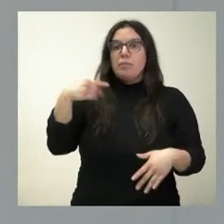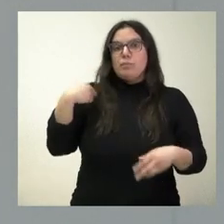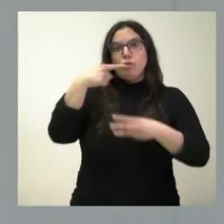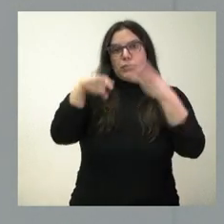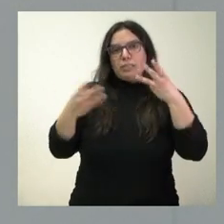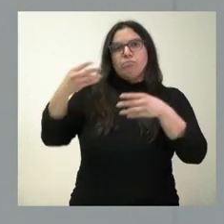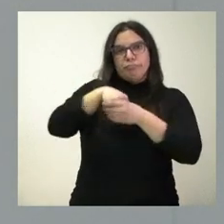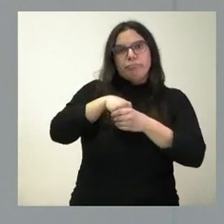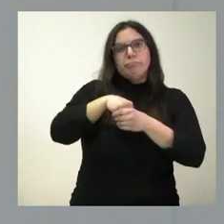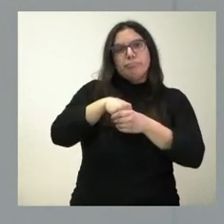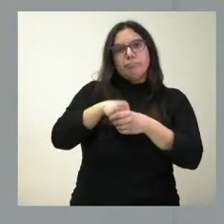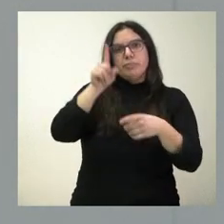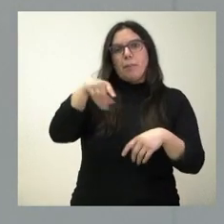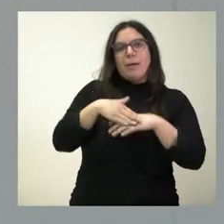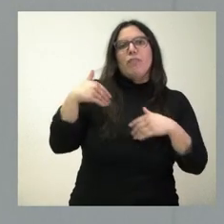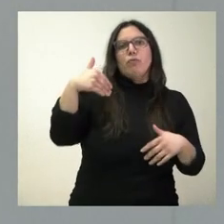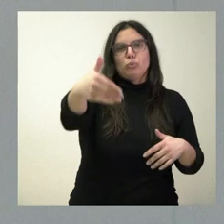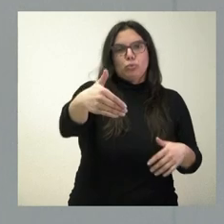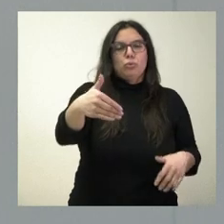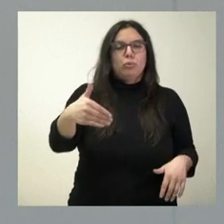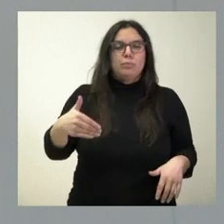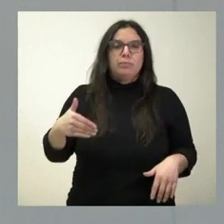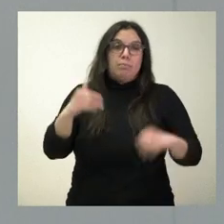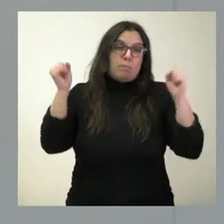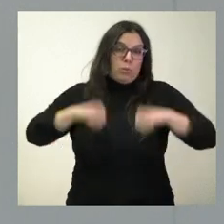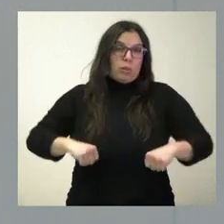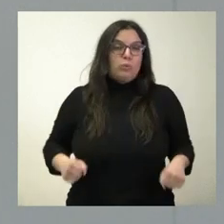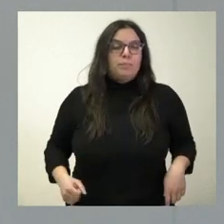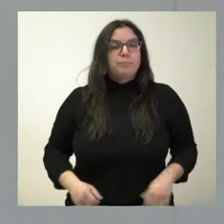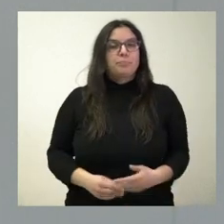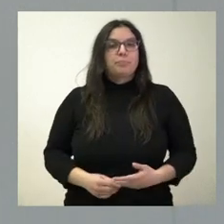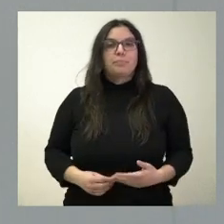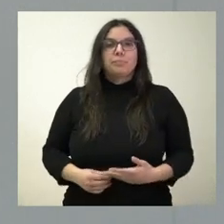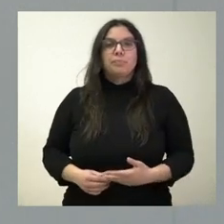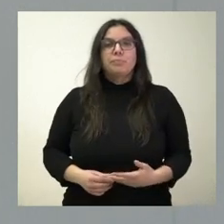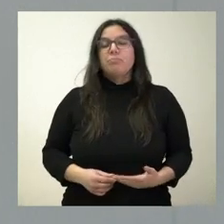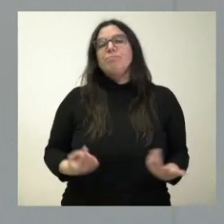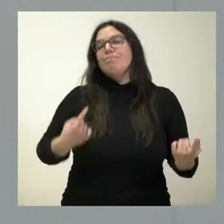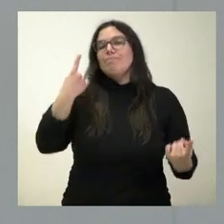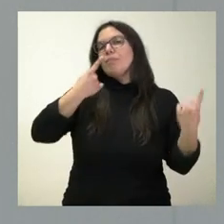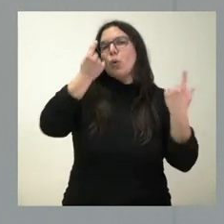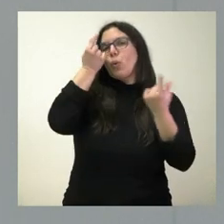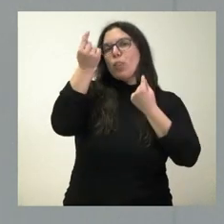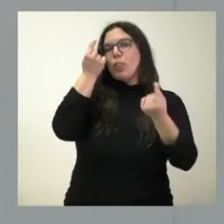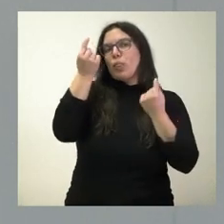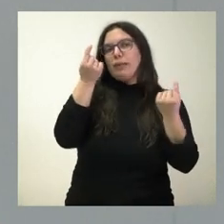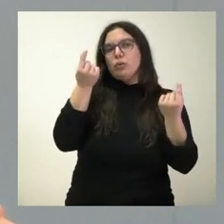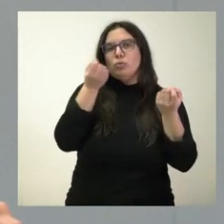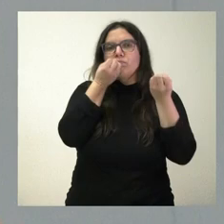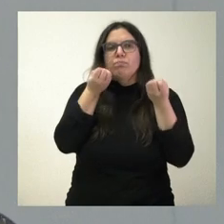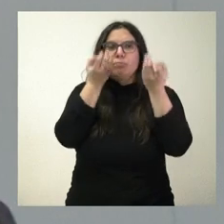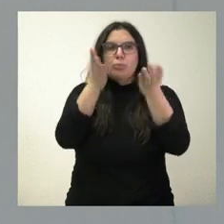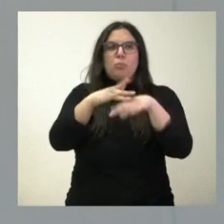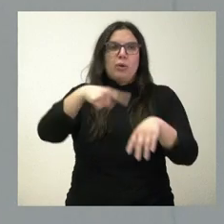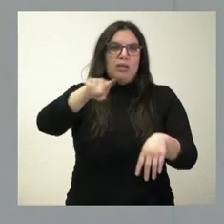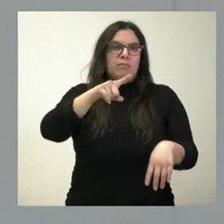incorporadas en el futuro a este tipo de acuerdos. Por darles algunos datos que creo que pueden ser de su